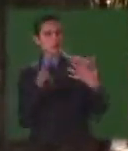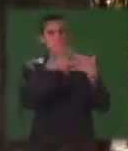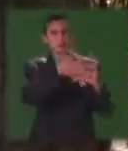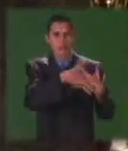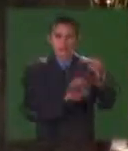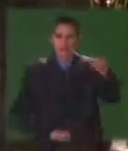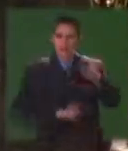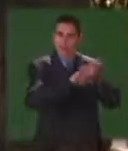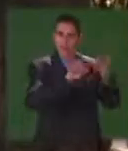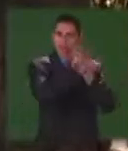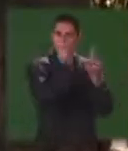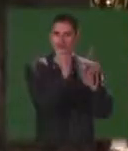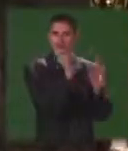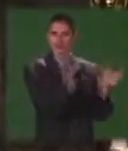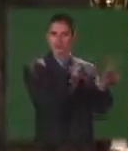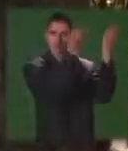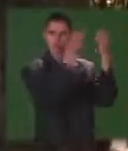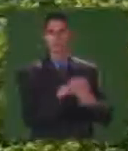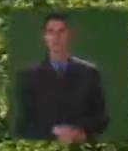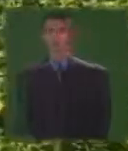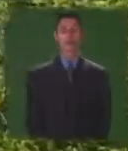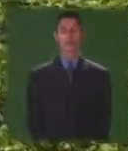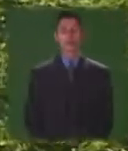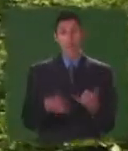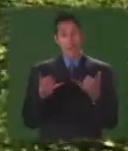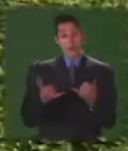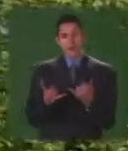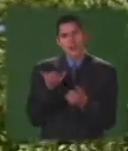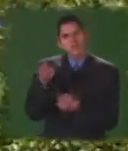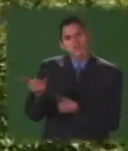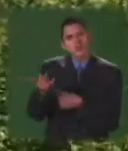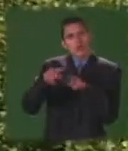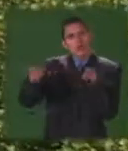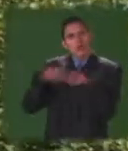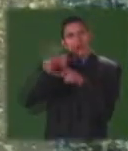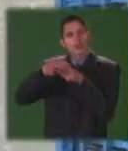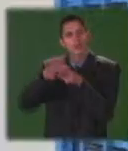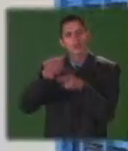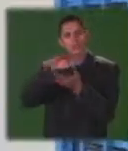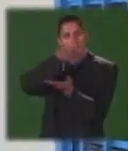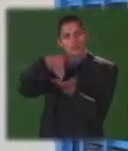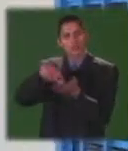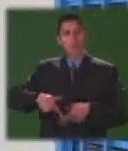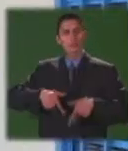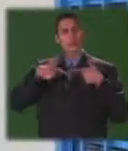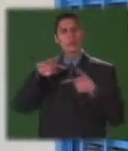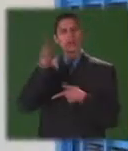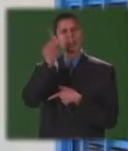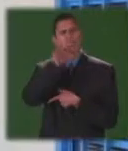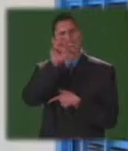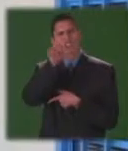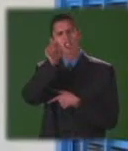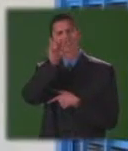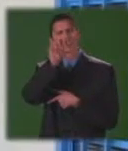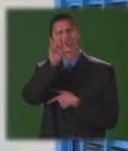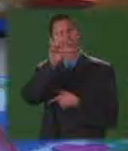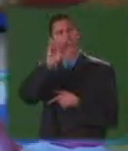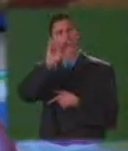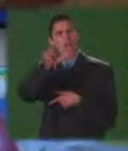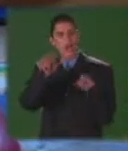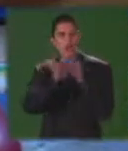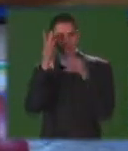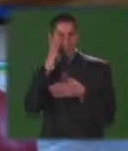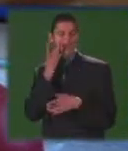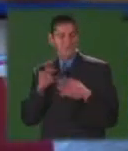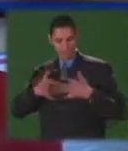sociedad como personas que pueden servirle. En la actualidad existe el Centro de Vida Sensorial que es un proyecto interadministrativo